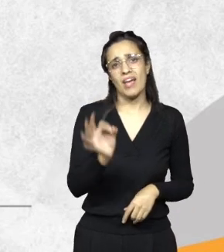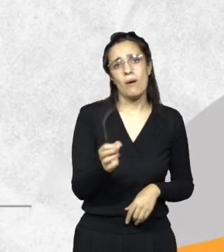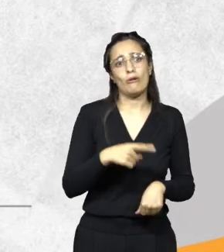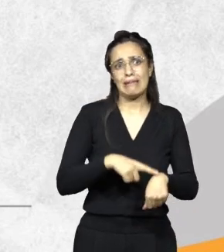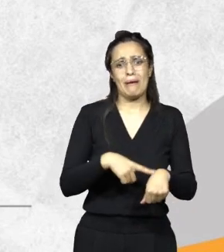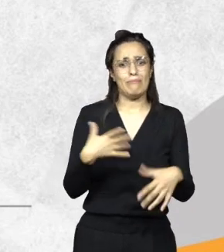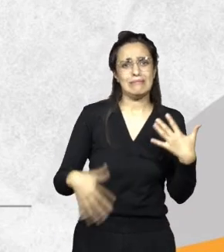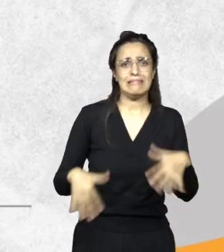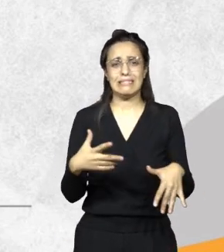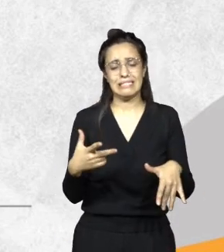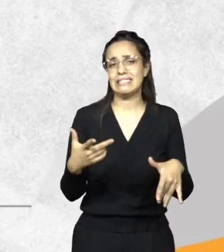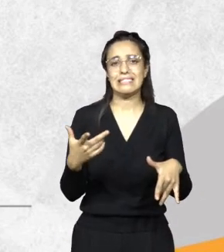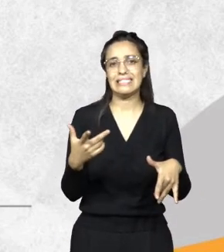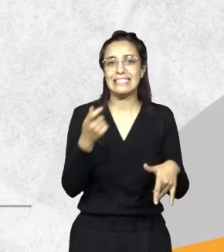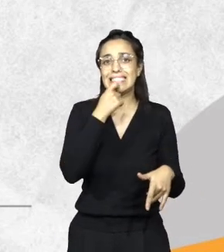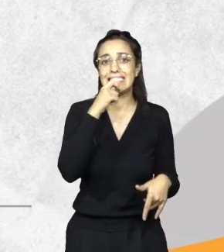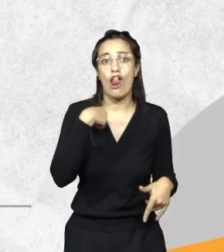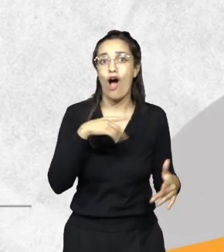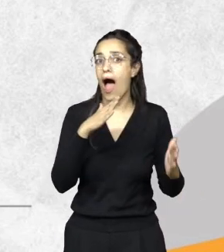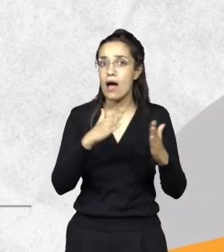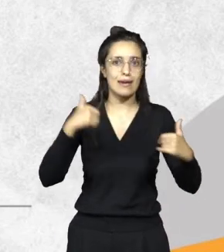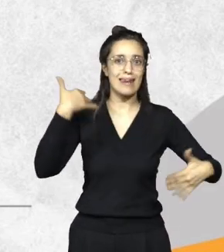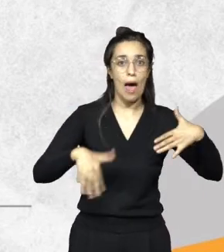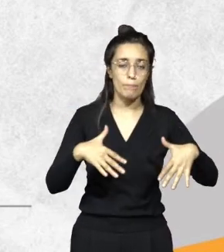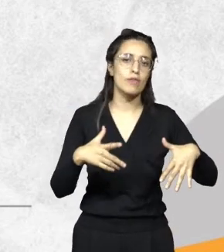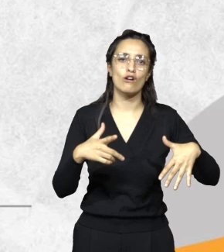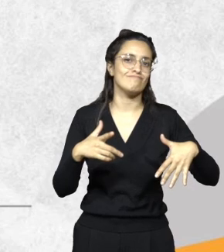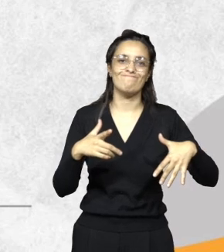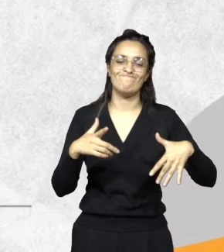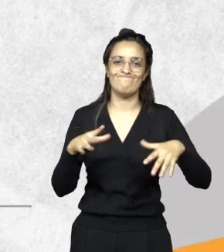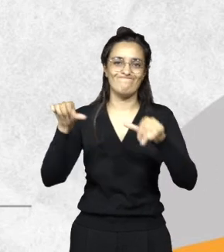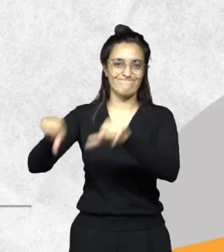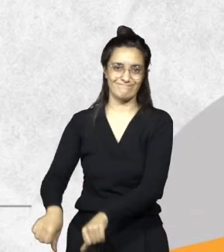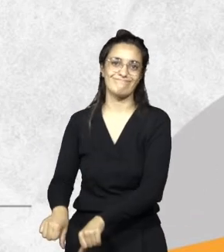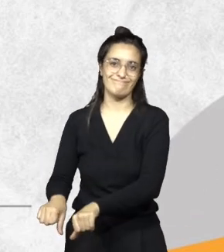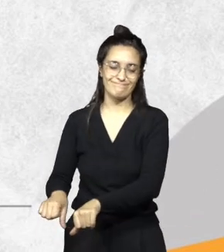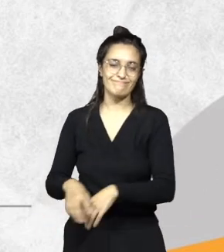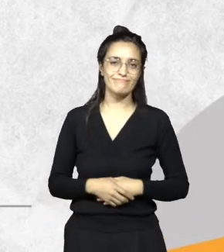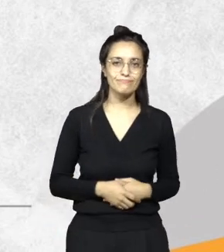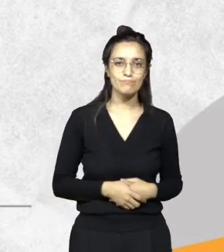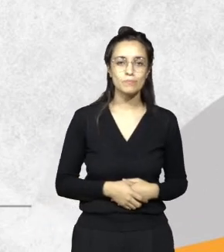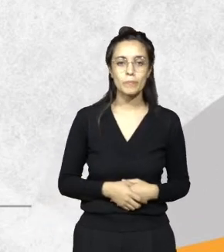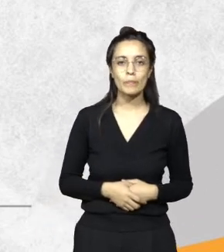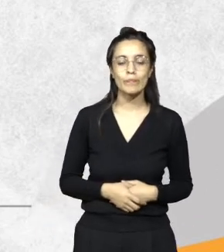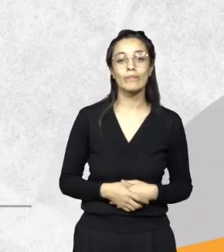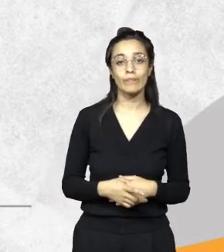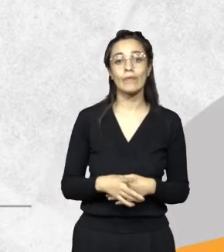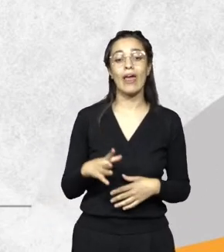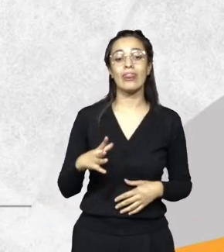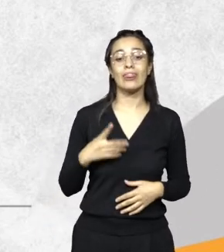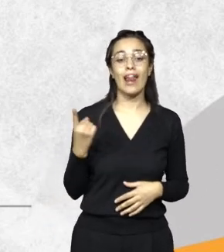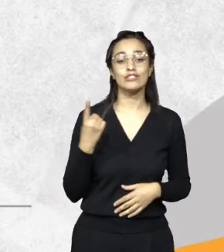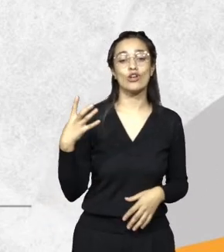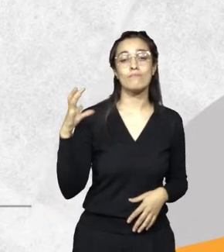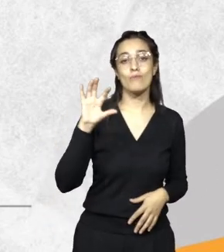llegamos a buen puerto y eso que queremos recomponer se vuelve imposible de realizar. La Dirección Provincial de Vialidad,